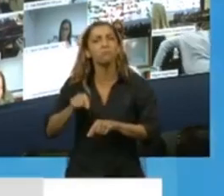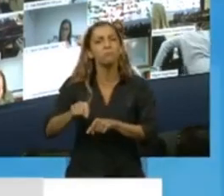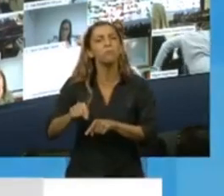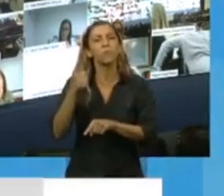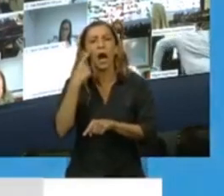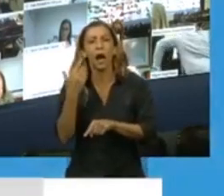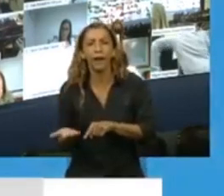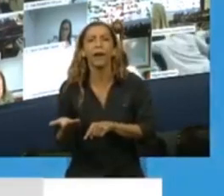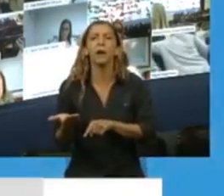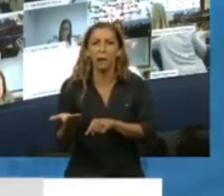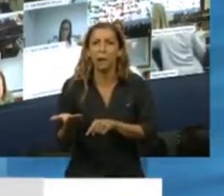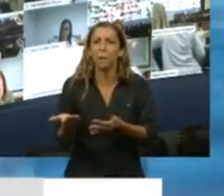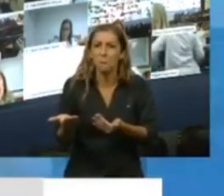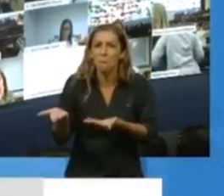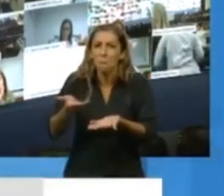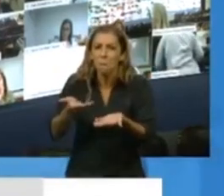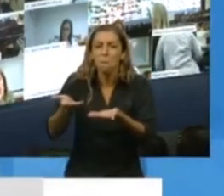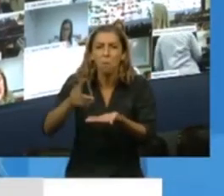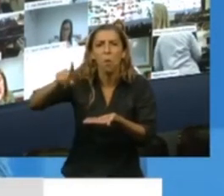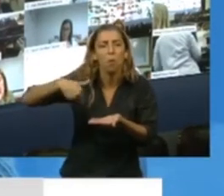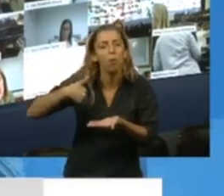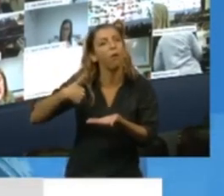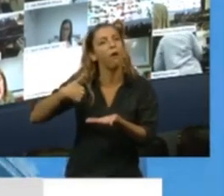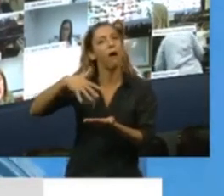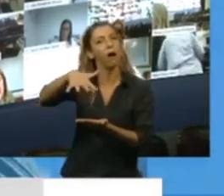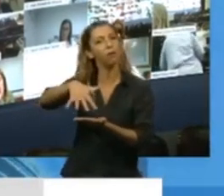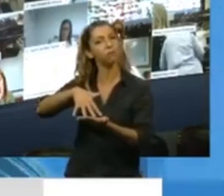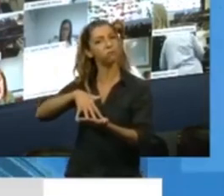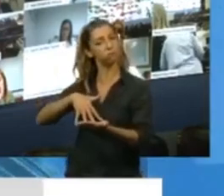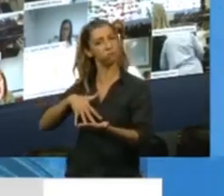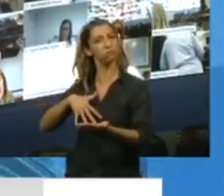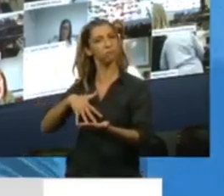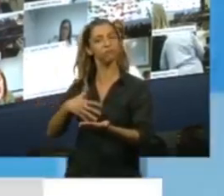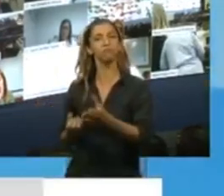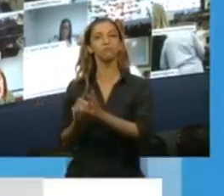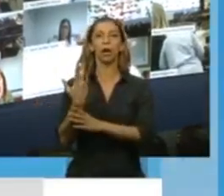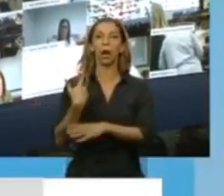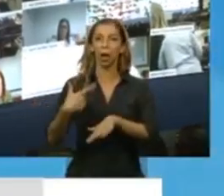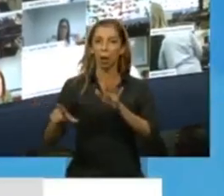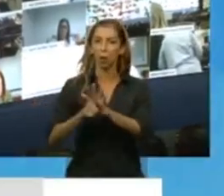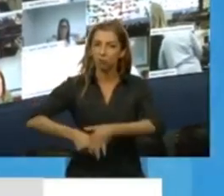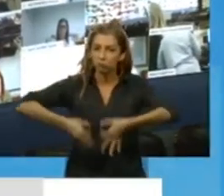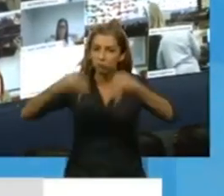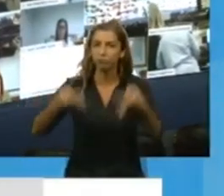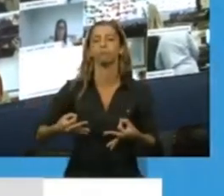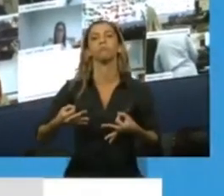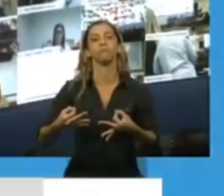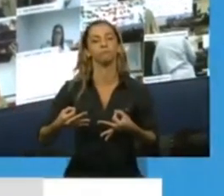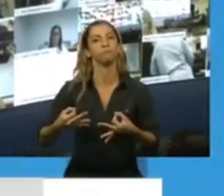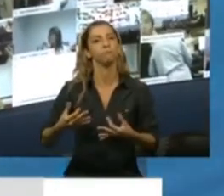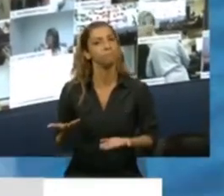manera virtuosa para llegar a la mejor ley, al mejor proyecto aprobado con su media sanción.